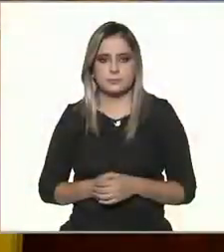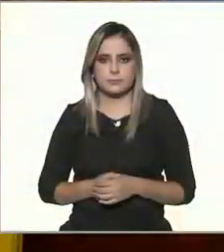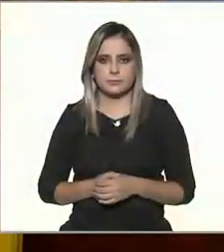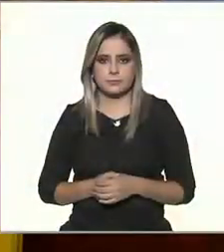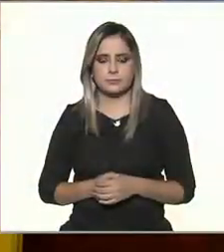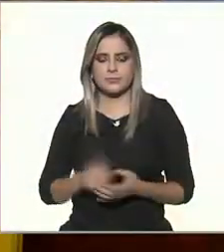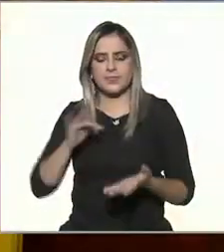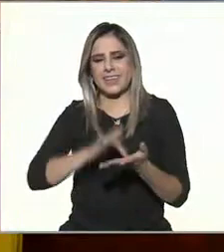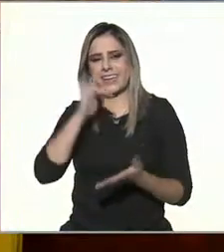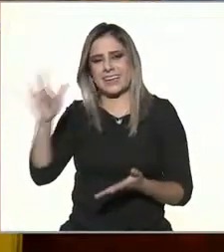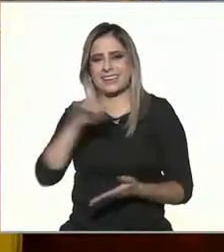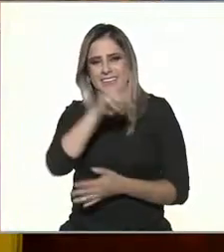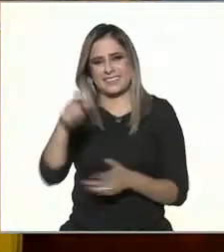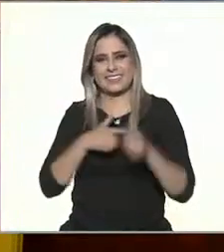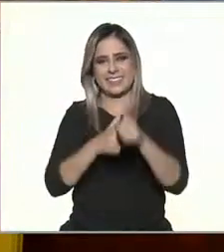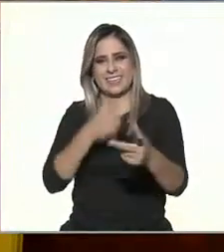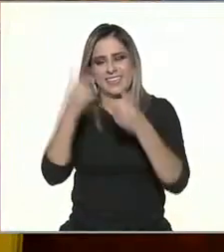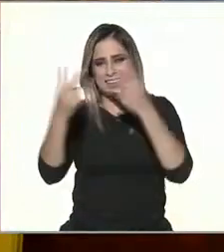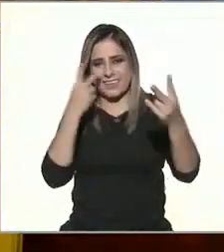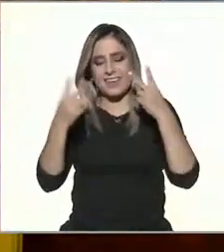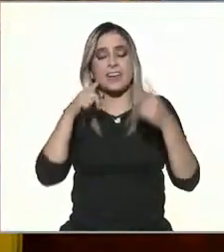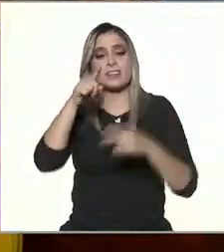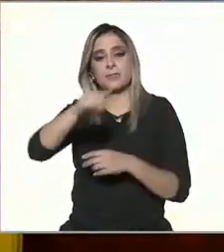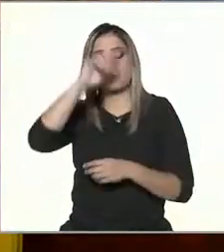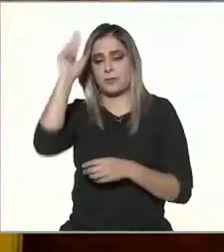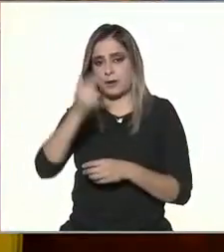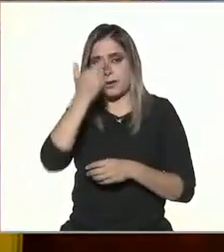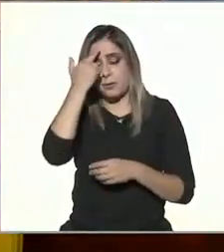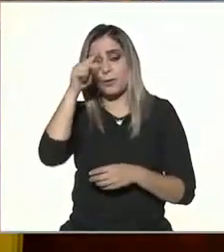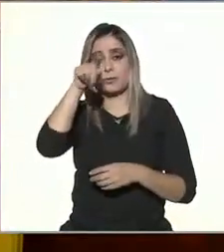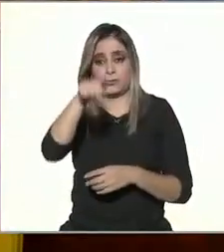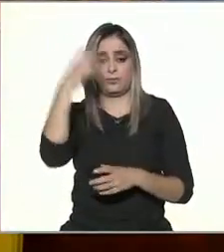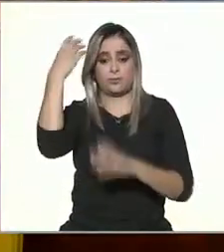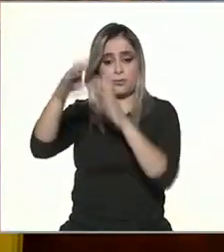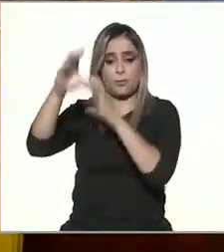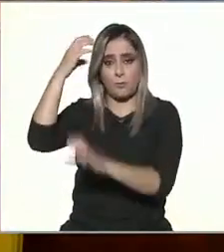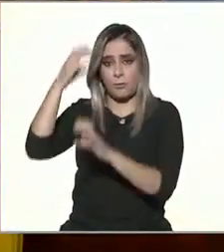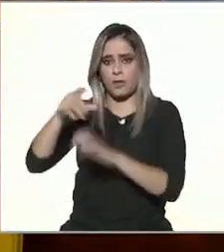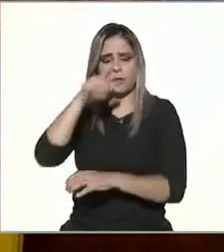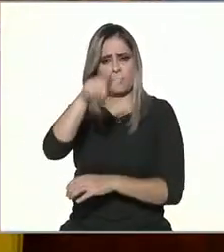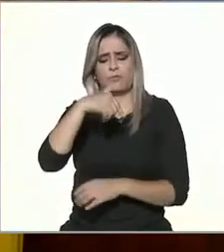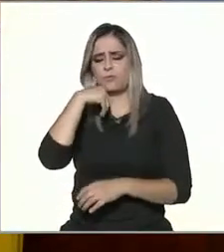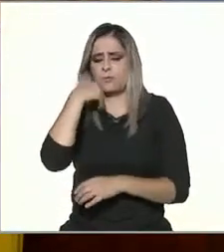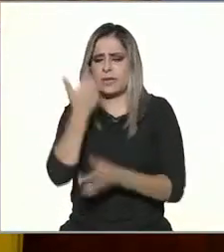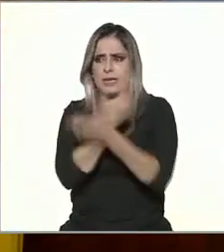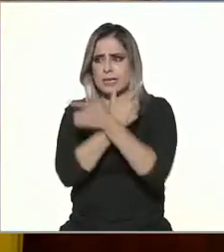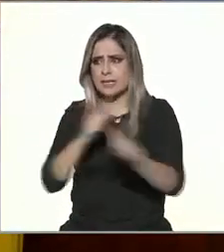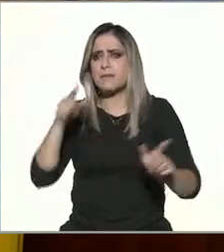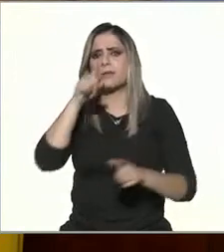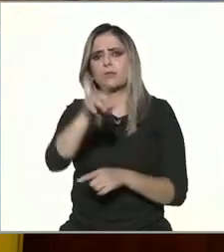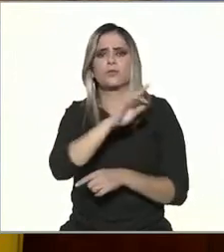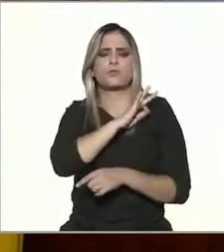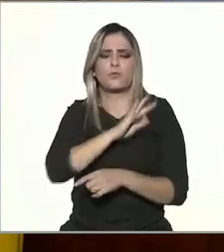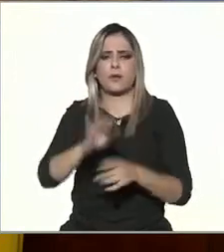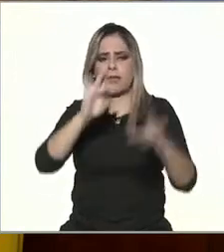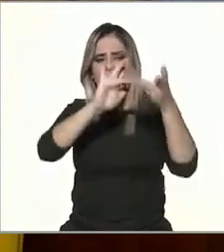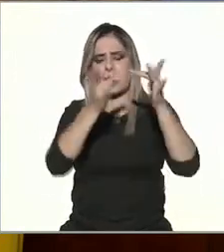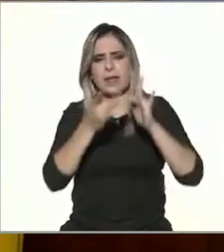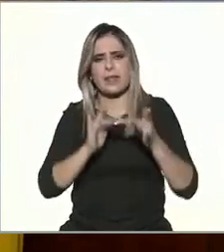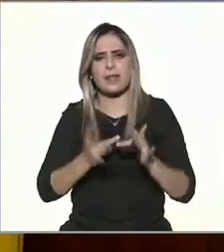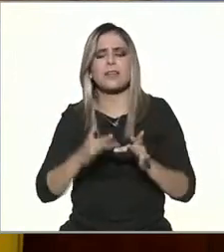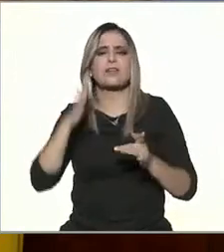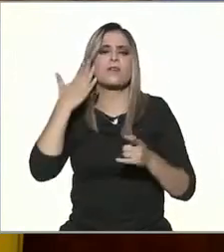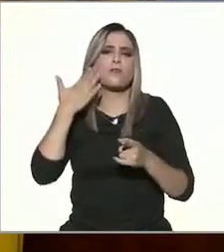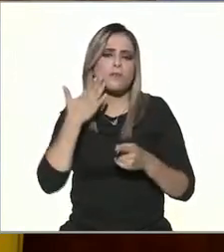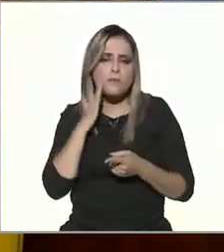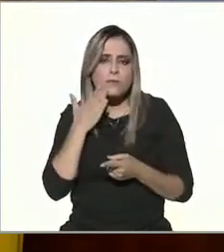Gracias por continuar con nosotros. Y recuerden que todos los comentarios que ustedes quieran brindarnos pueden hacerlo a través de cualquiera de las redes sociales en